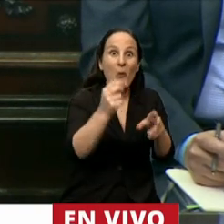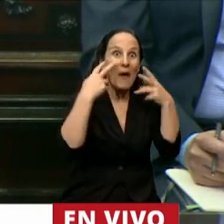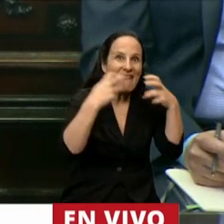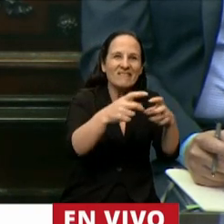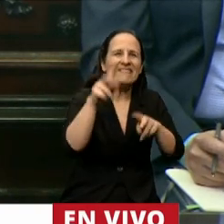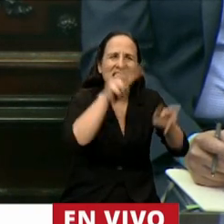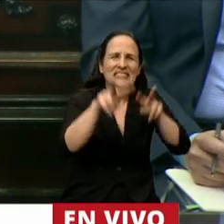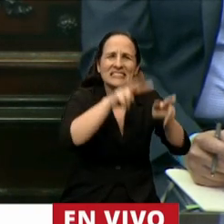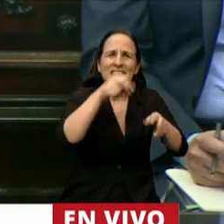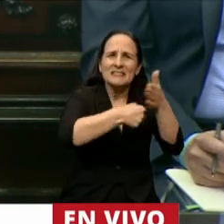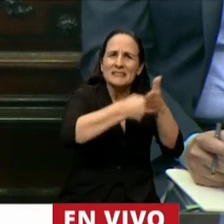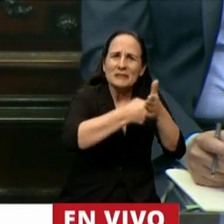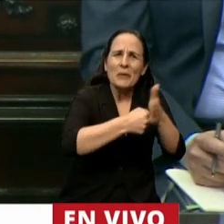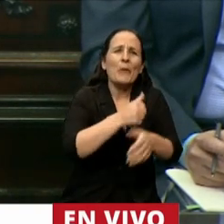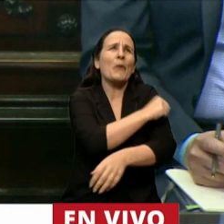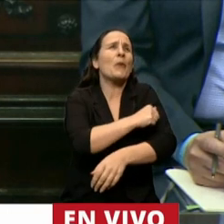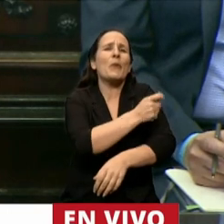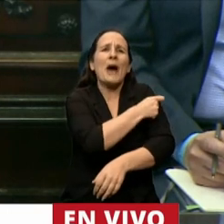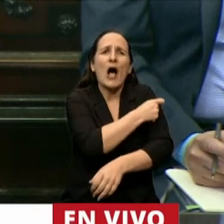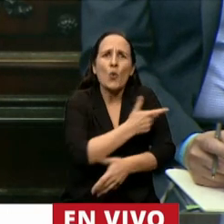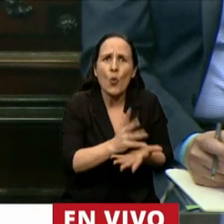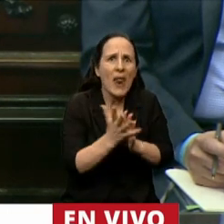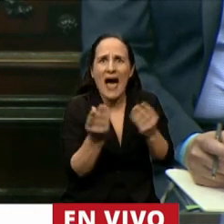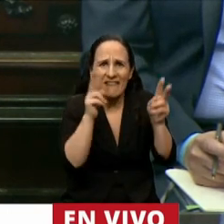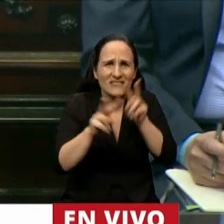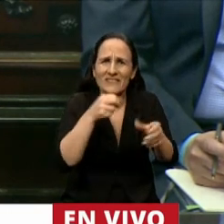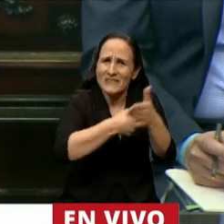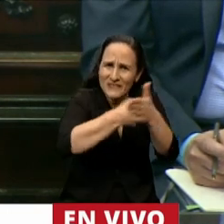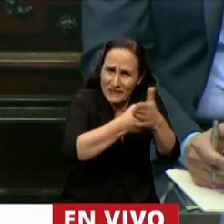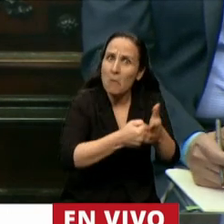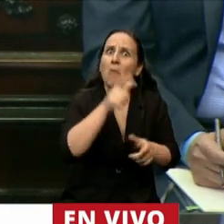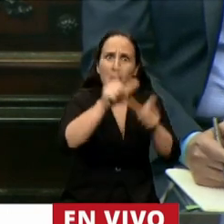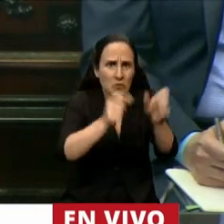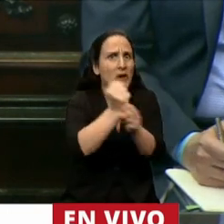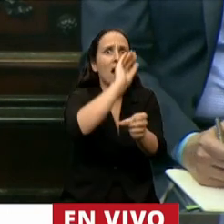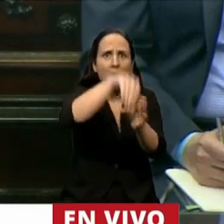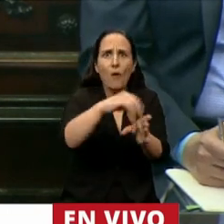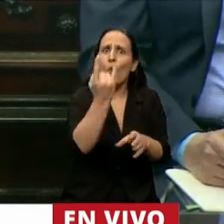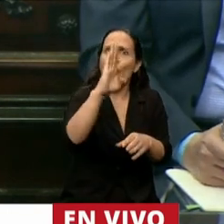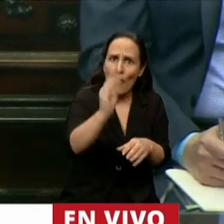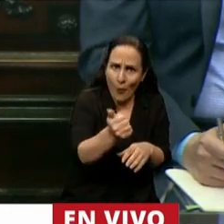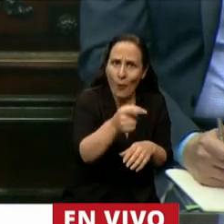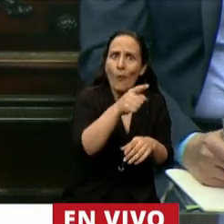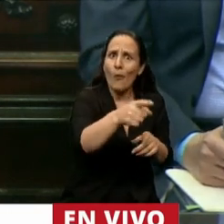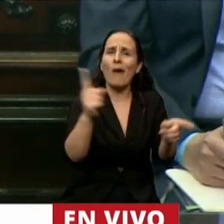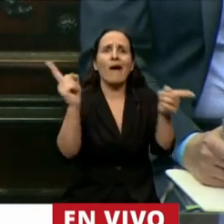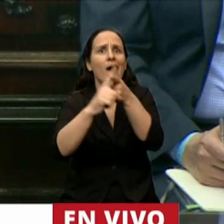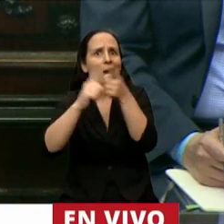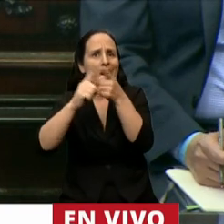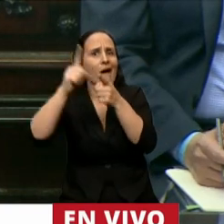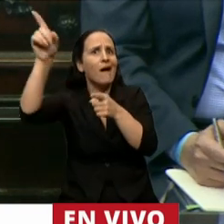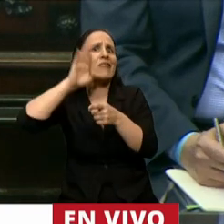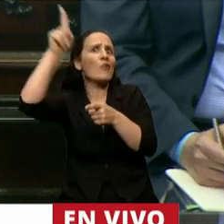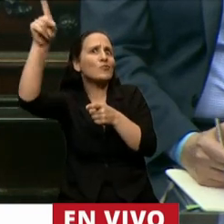una vacuna contra el COVID-19 los investigadores de la UBA están en consonancia con la universidad de Wisconsin